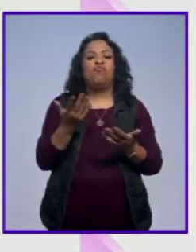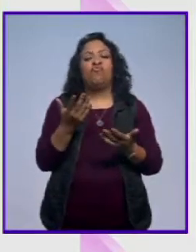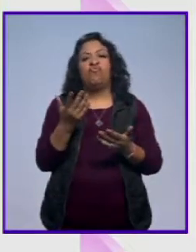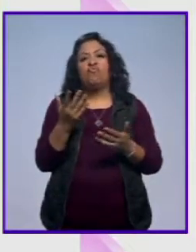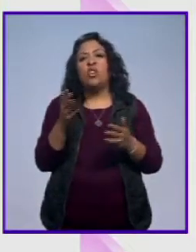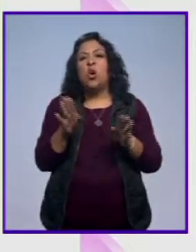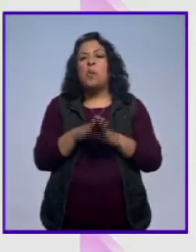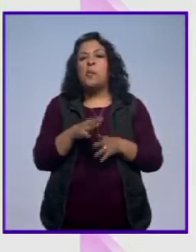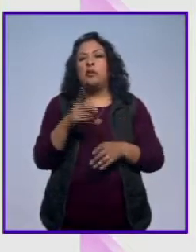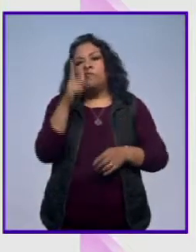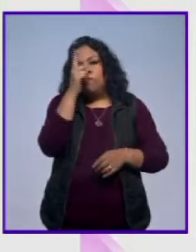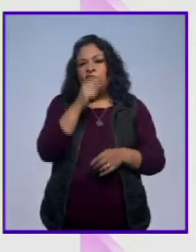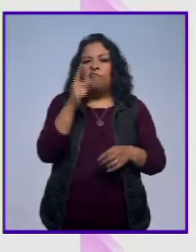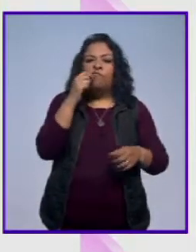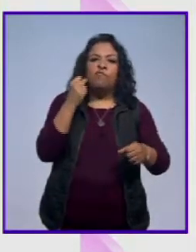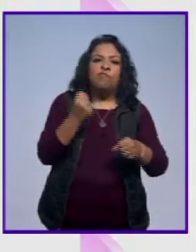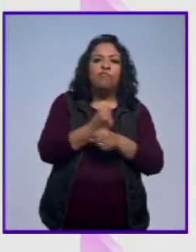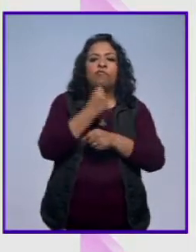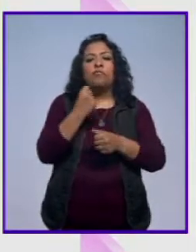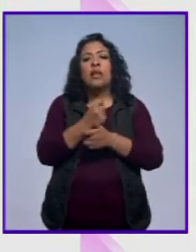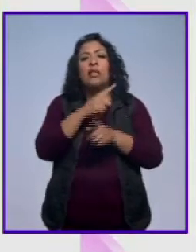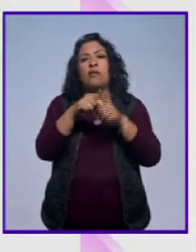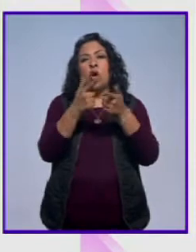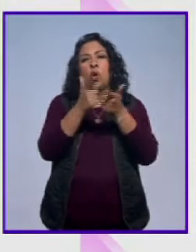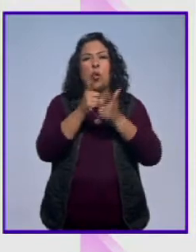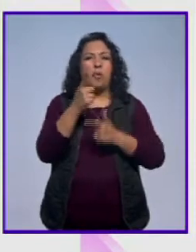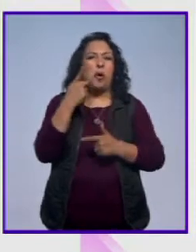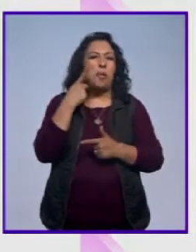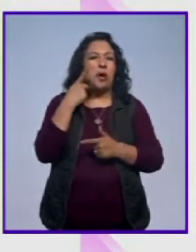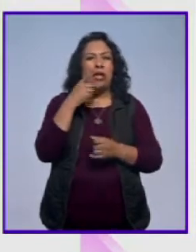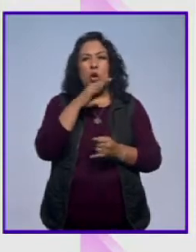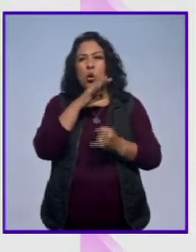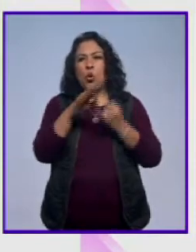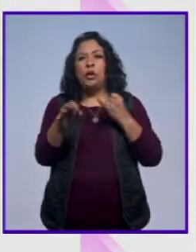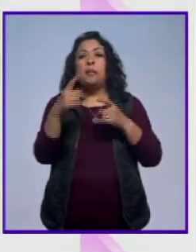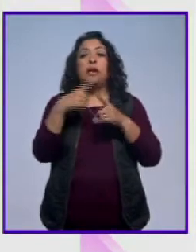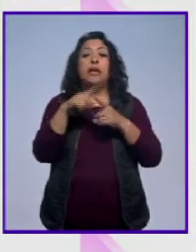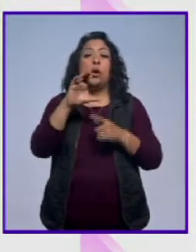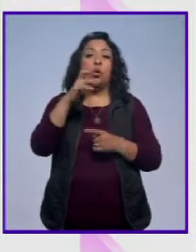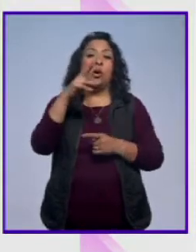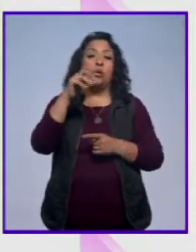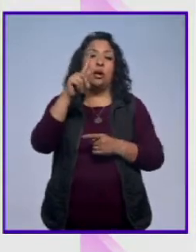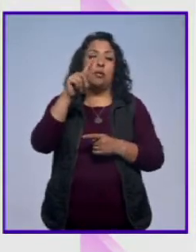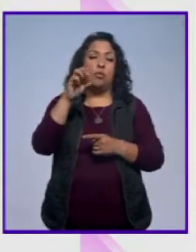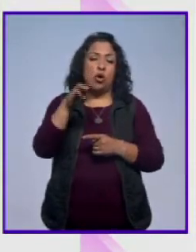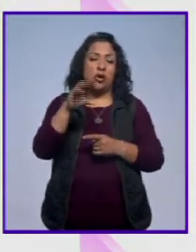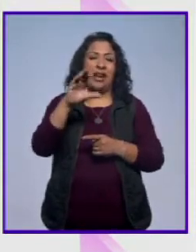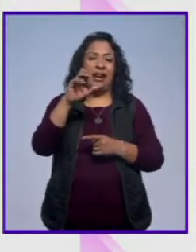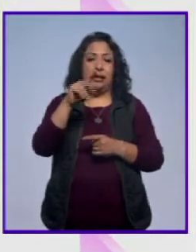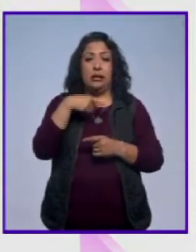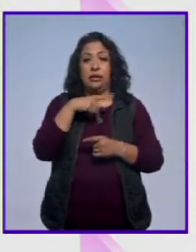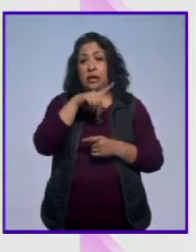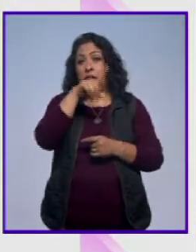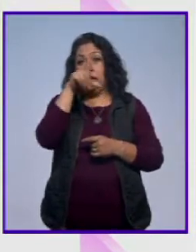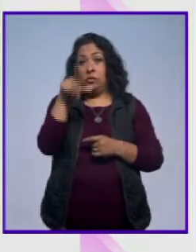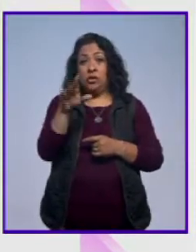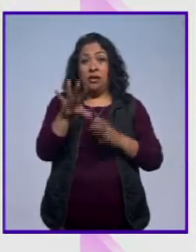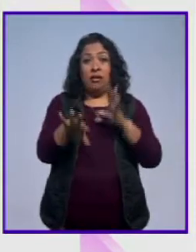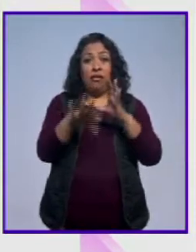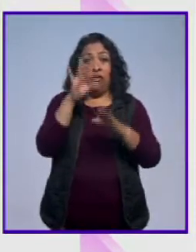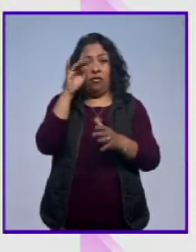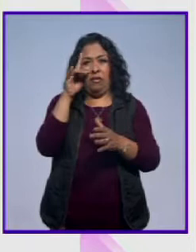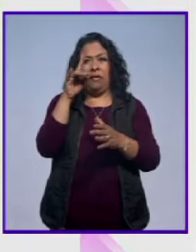los partidos políticos. Su última apuesta es Cuauhtémoc Cárdenas, y después de la elección del